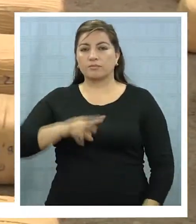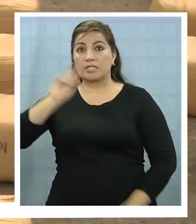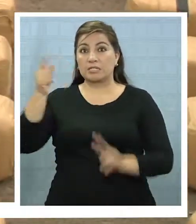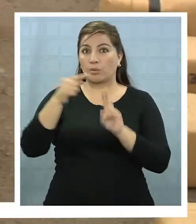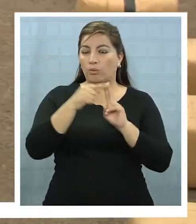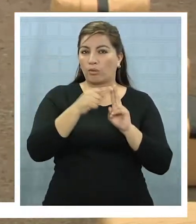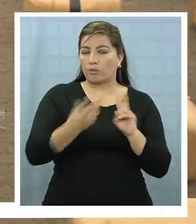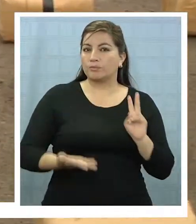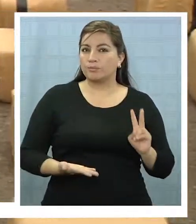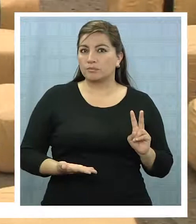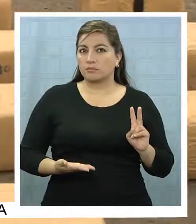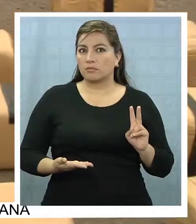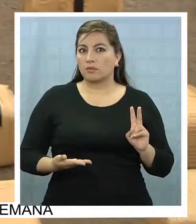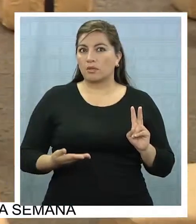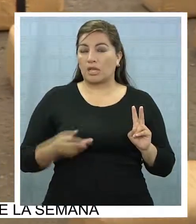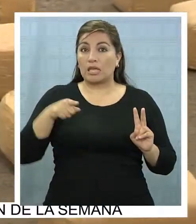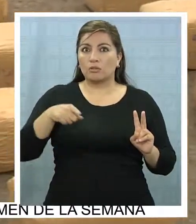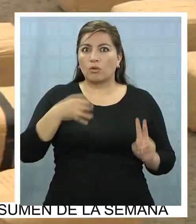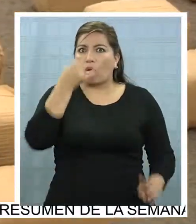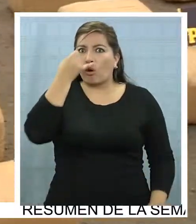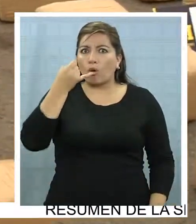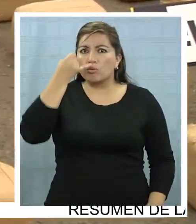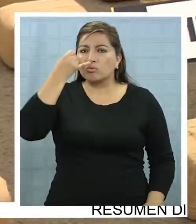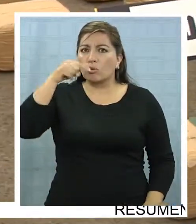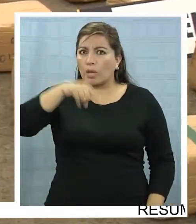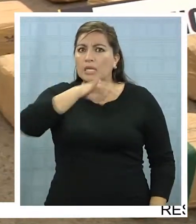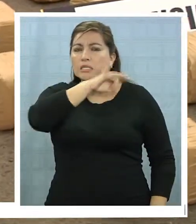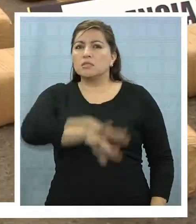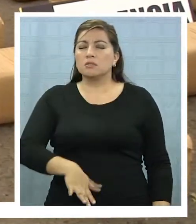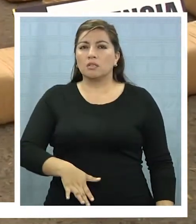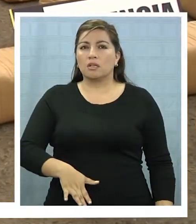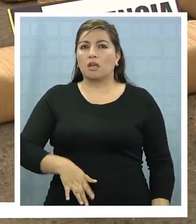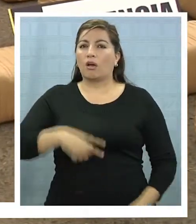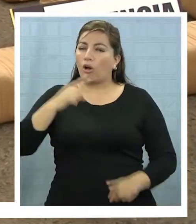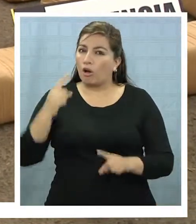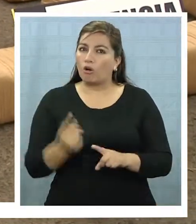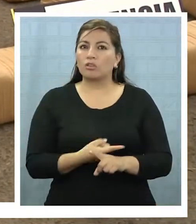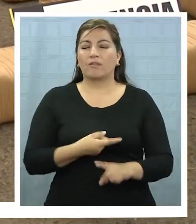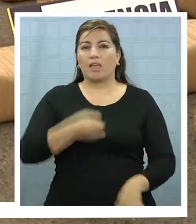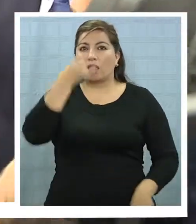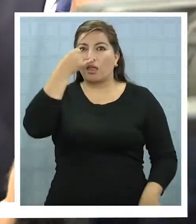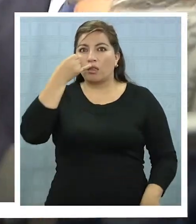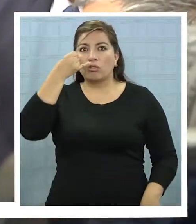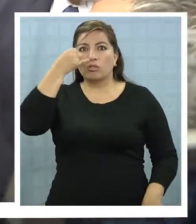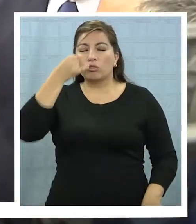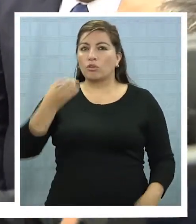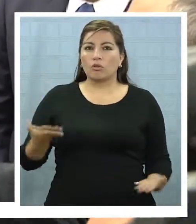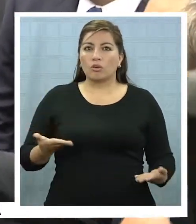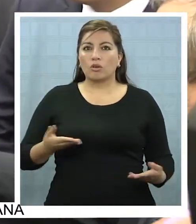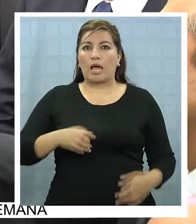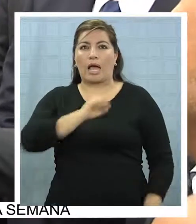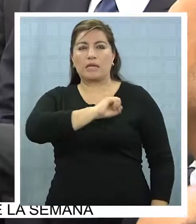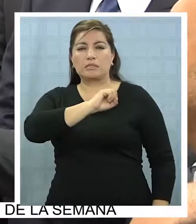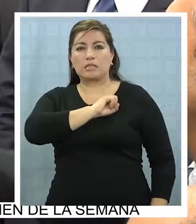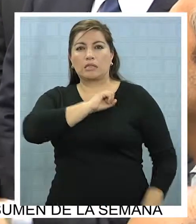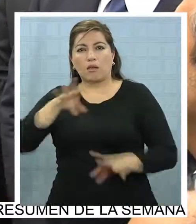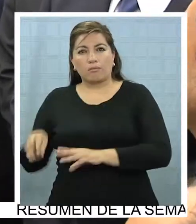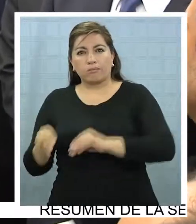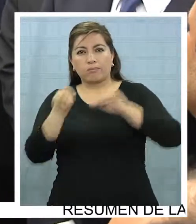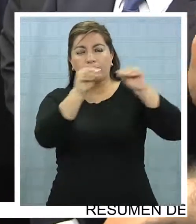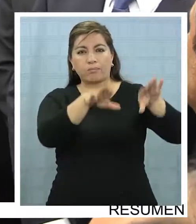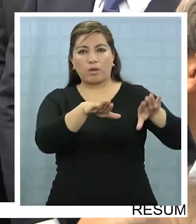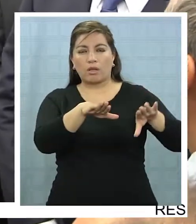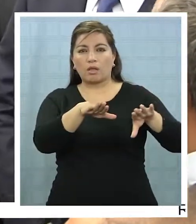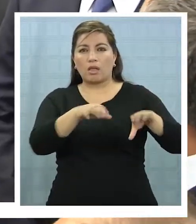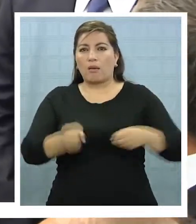relevante, esto era para el consumo interno. Nuevamente esta droga se iba directamente a Santiago a abastecer el